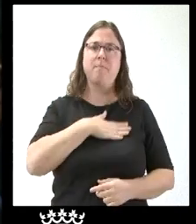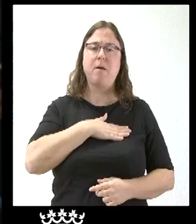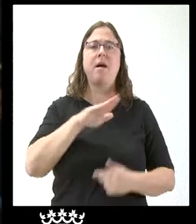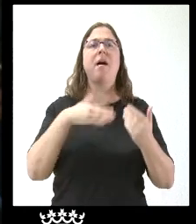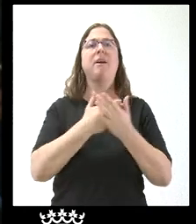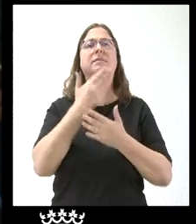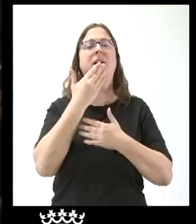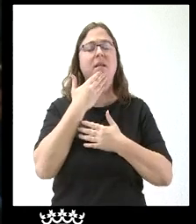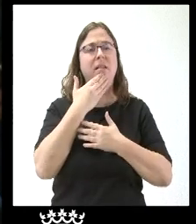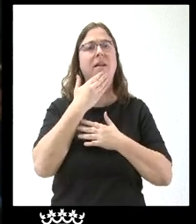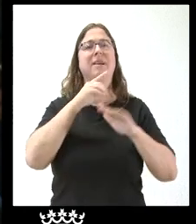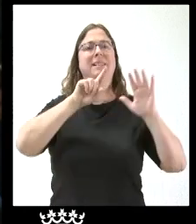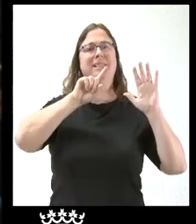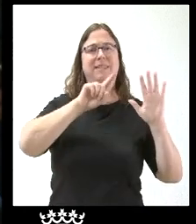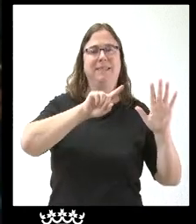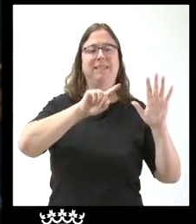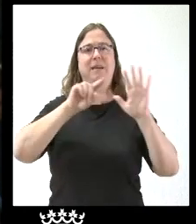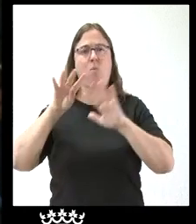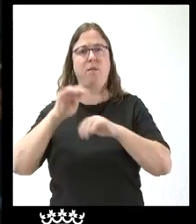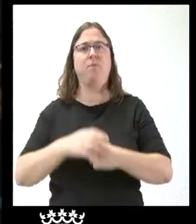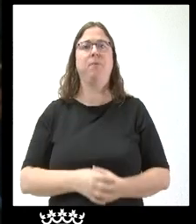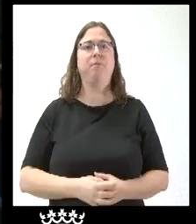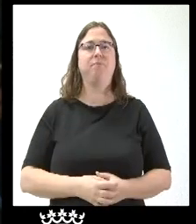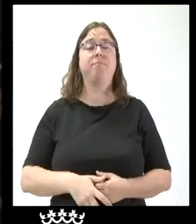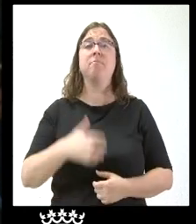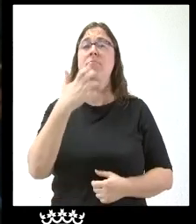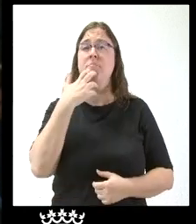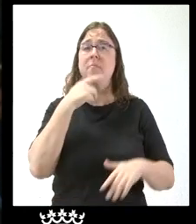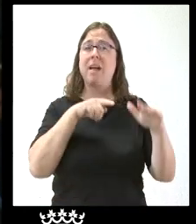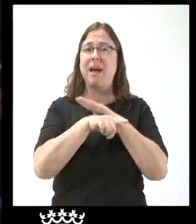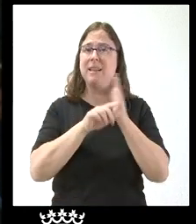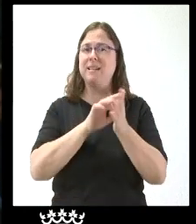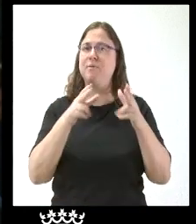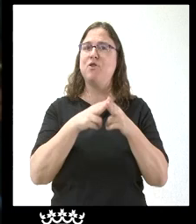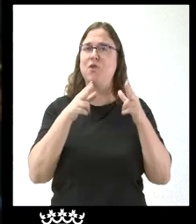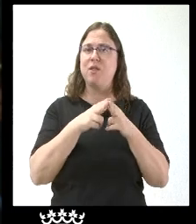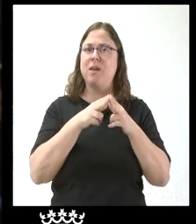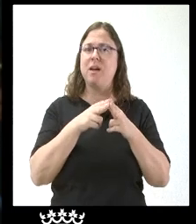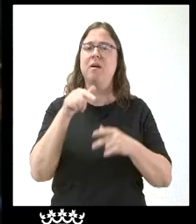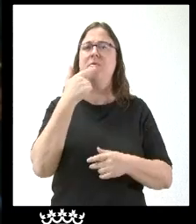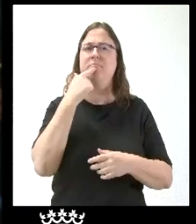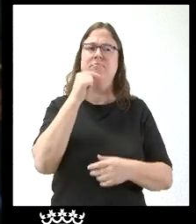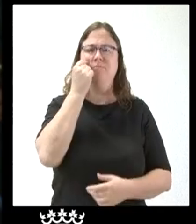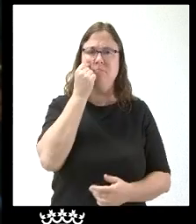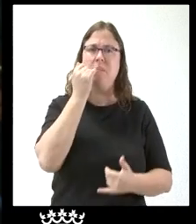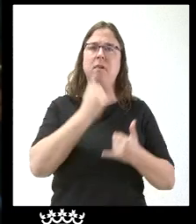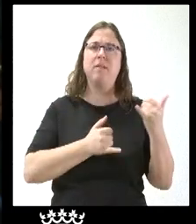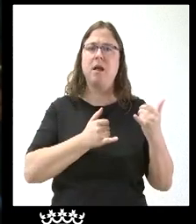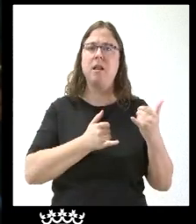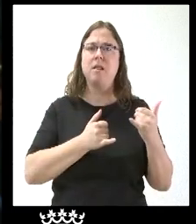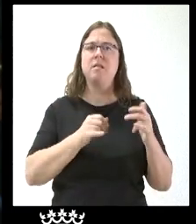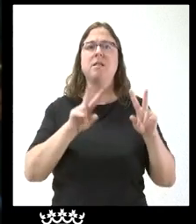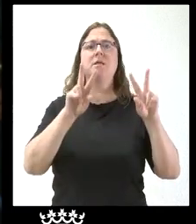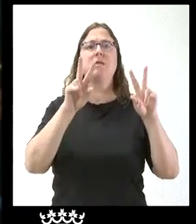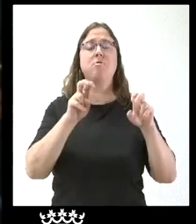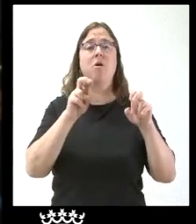sobre el informe de la Asociación de Directores y Gerentes de Servicios Sociales. Ha desvelado que se redujo la